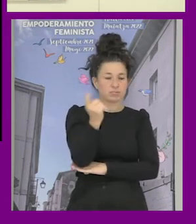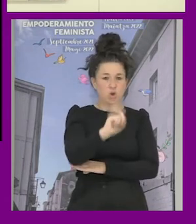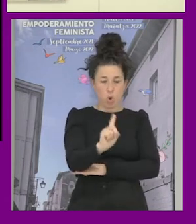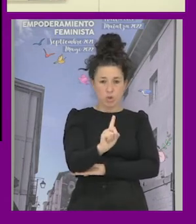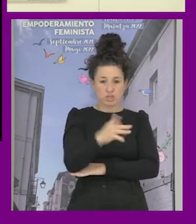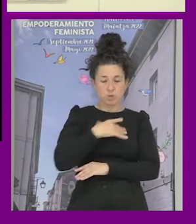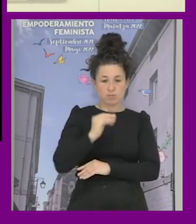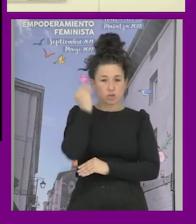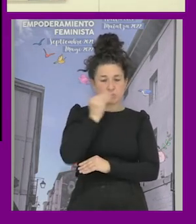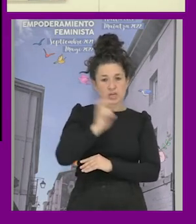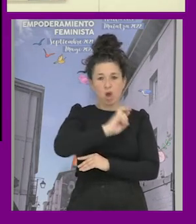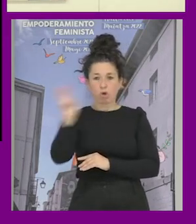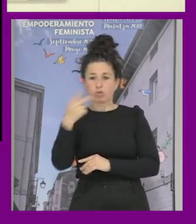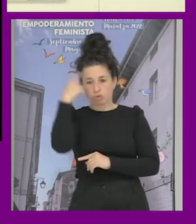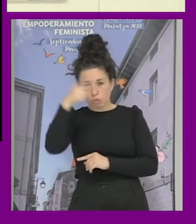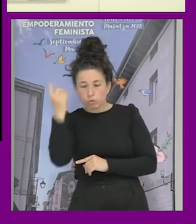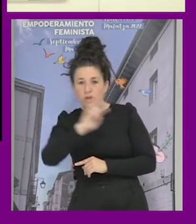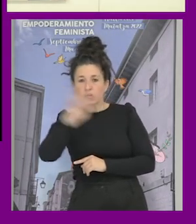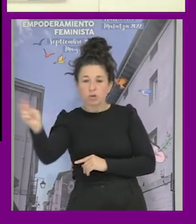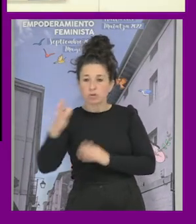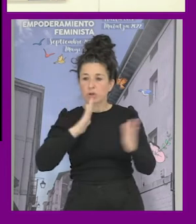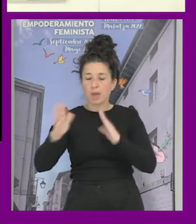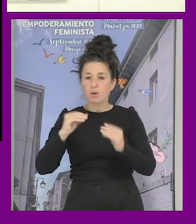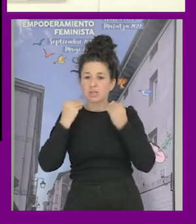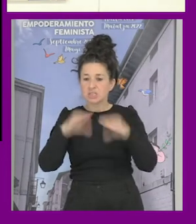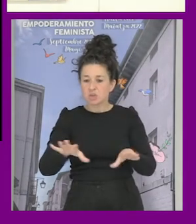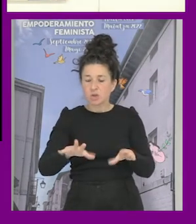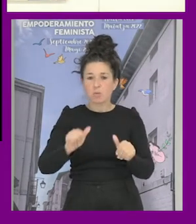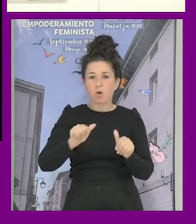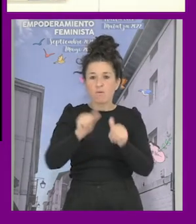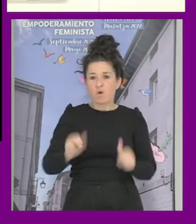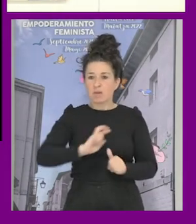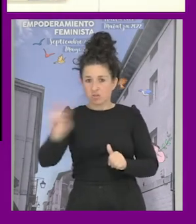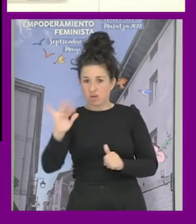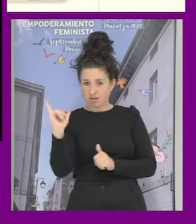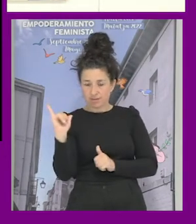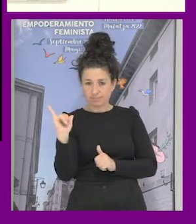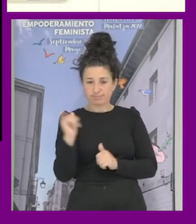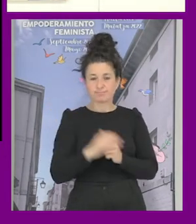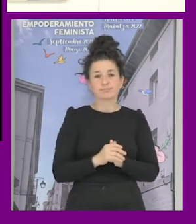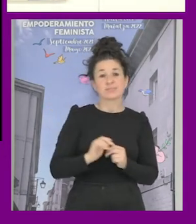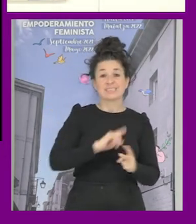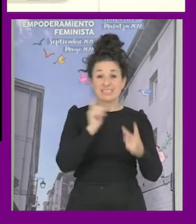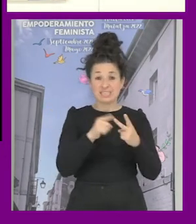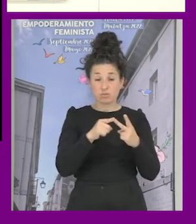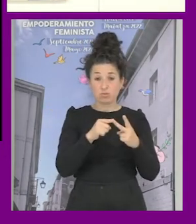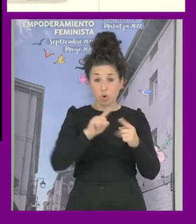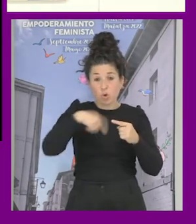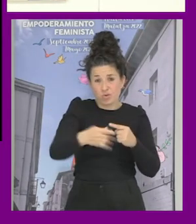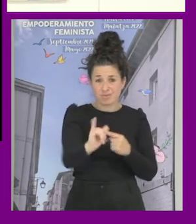vemos en otras culturas en otros momentos históricos diferentes formas de articulación del género en segundo lugar tiene un coste